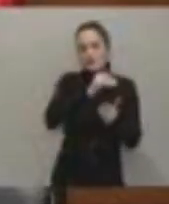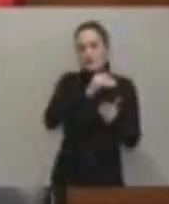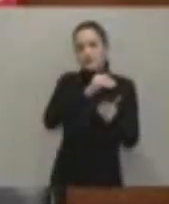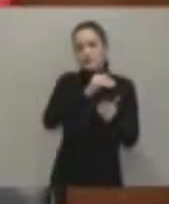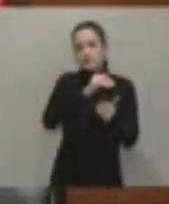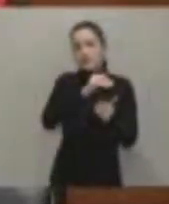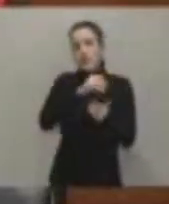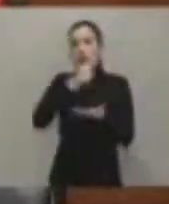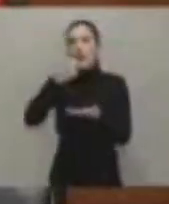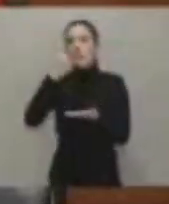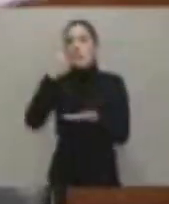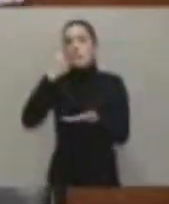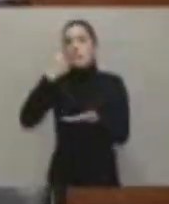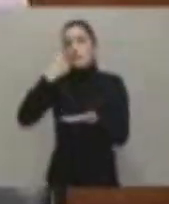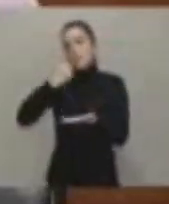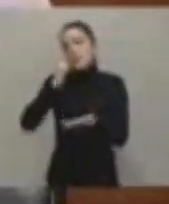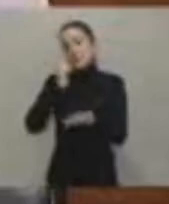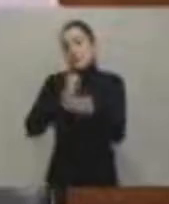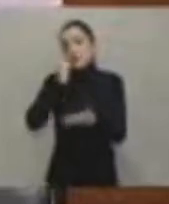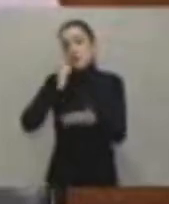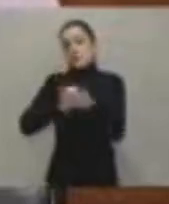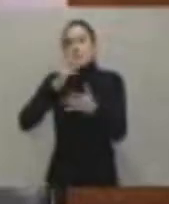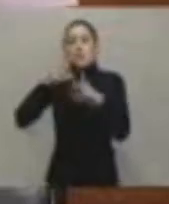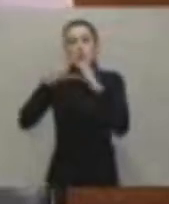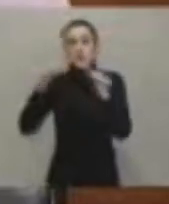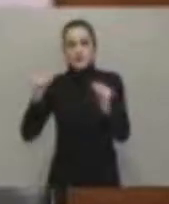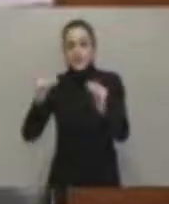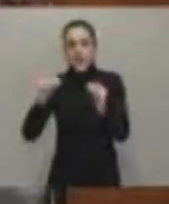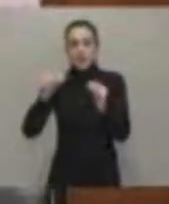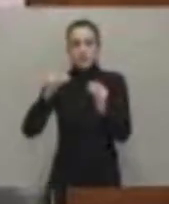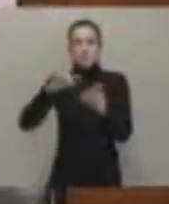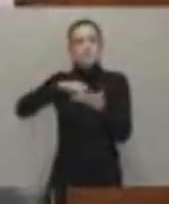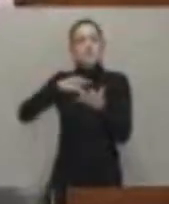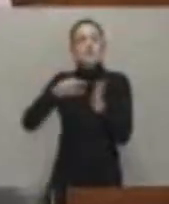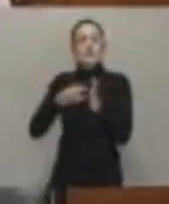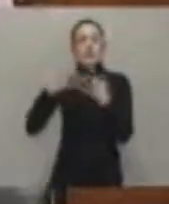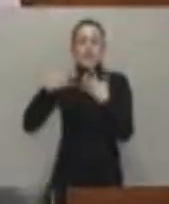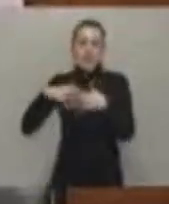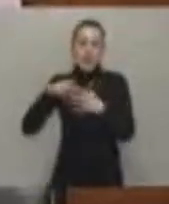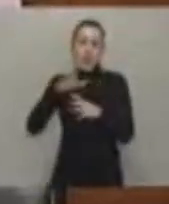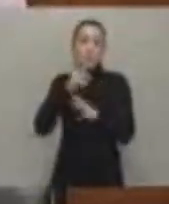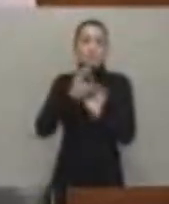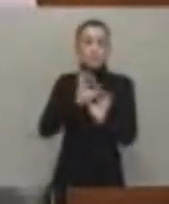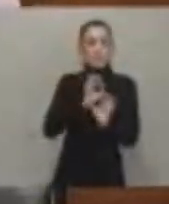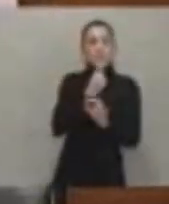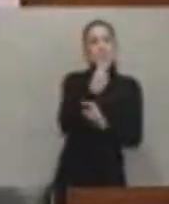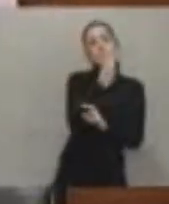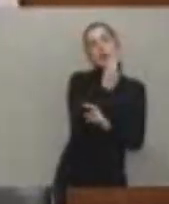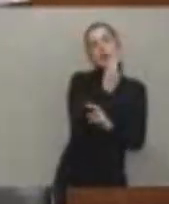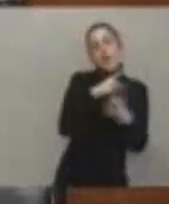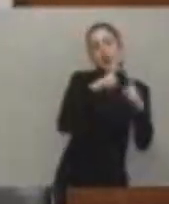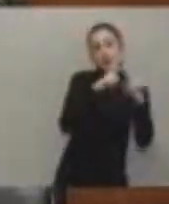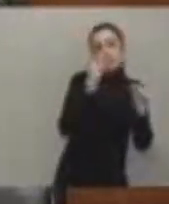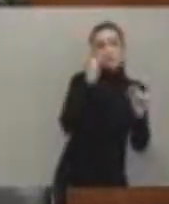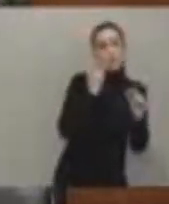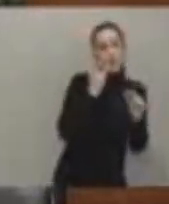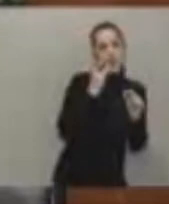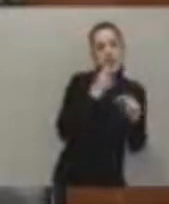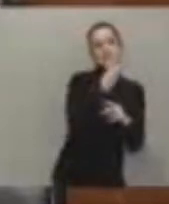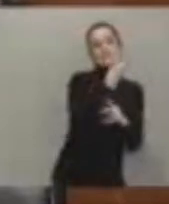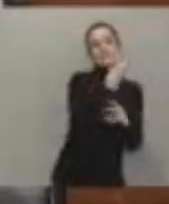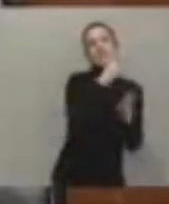ingeniería. Por ese niño de dos años, una pareja asturiana paga más de 3